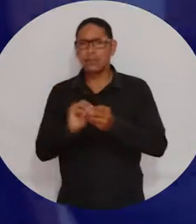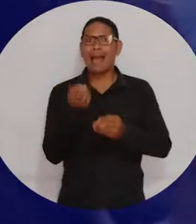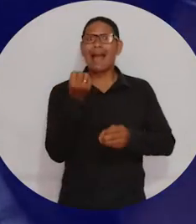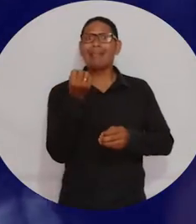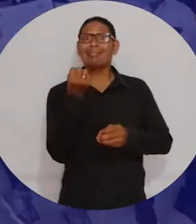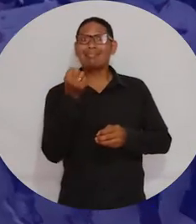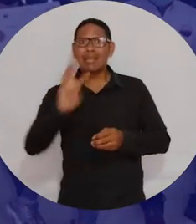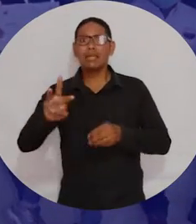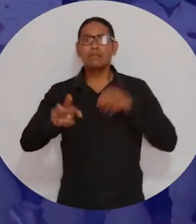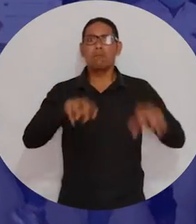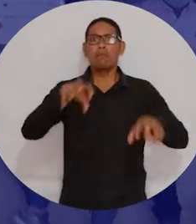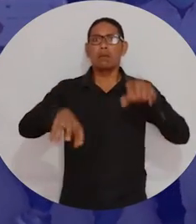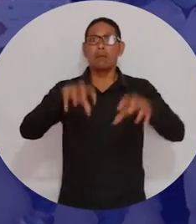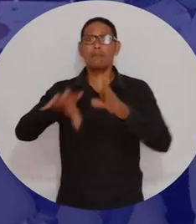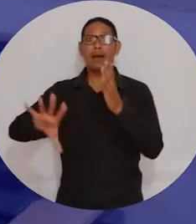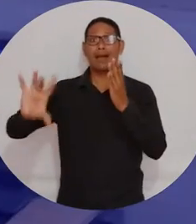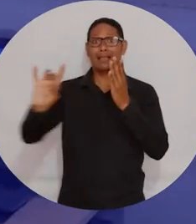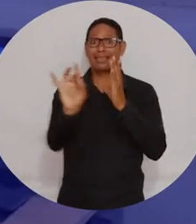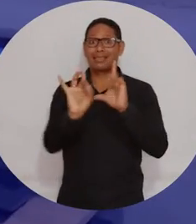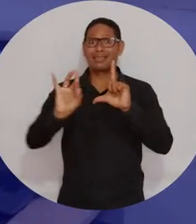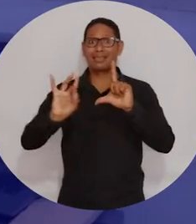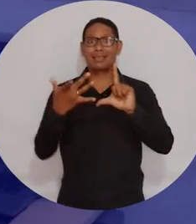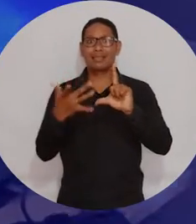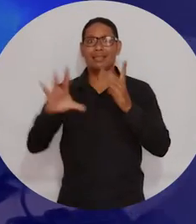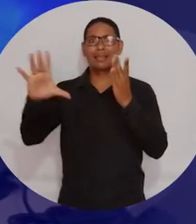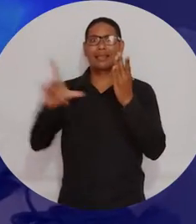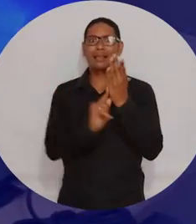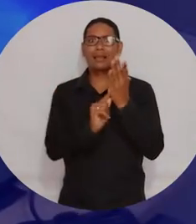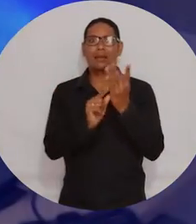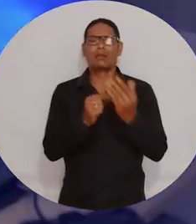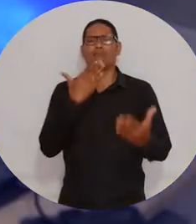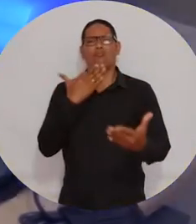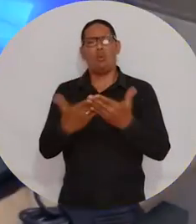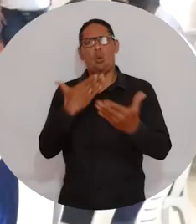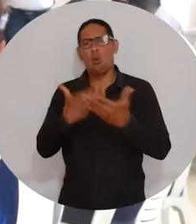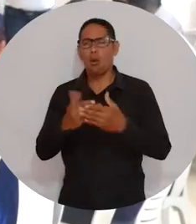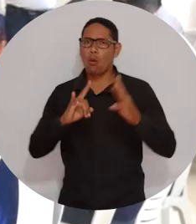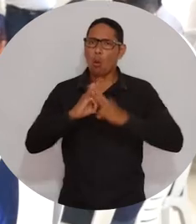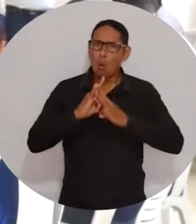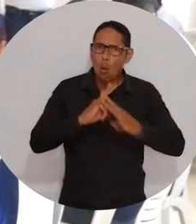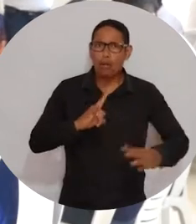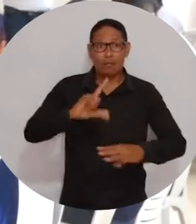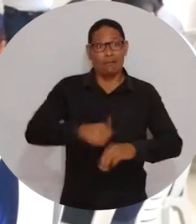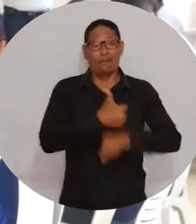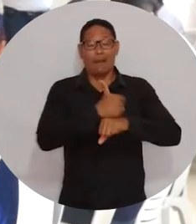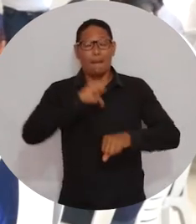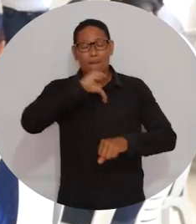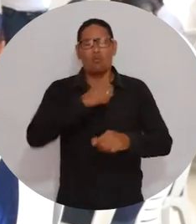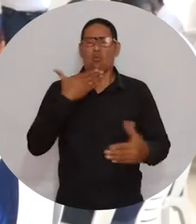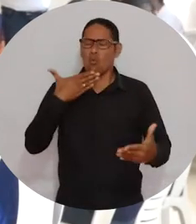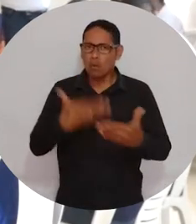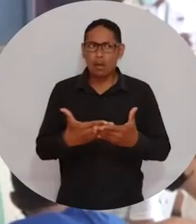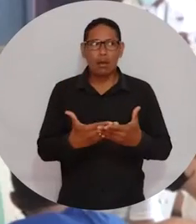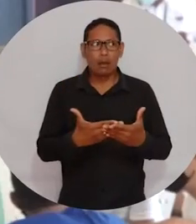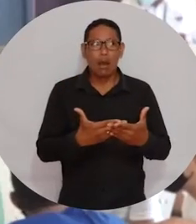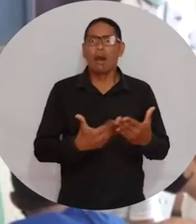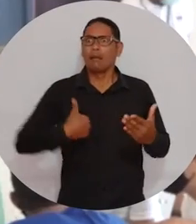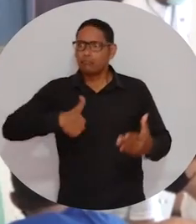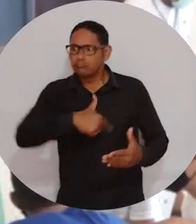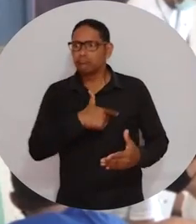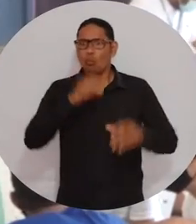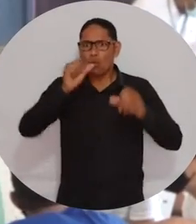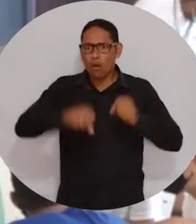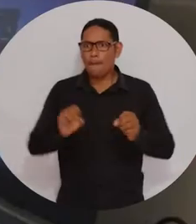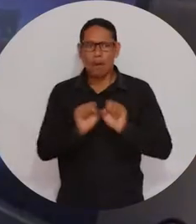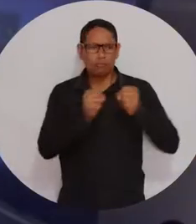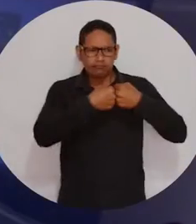creación de 13 sedes digitales. Emprendimiento, innovación, agradecido con la Universidad del Magdalena, con nuestro rector Pablo Vera, por tenernos